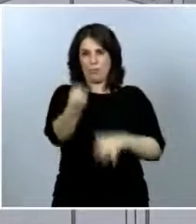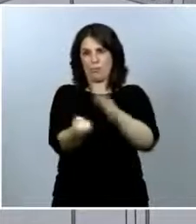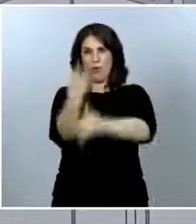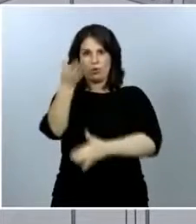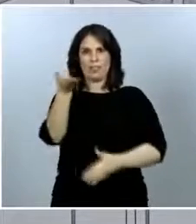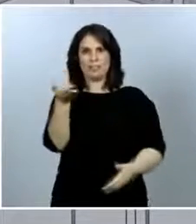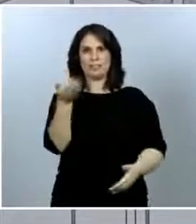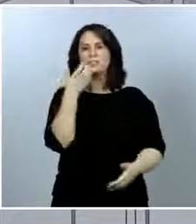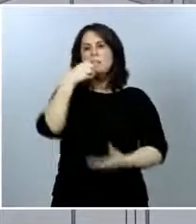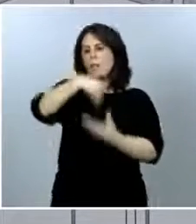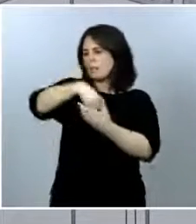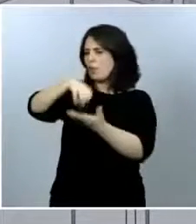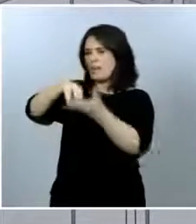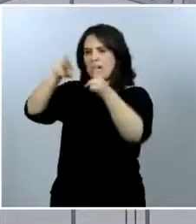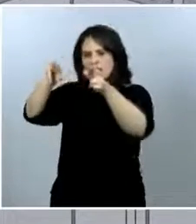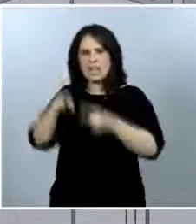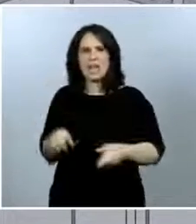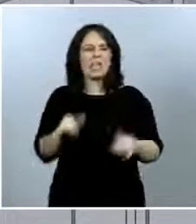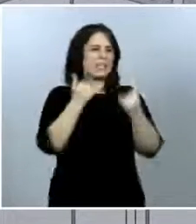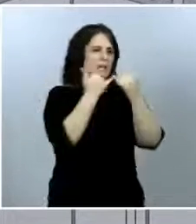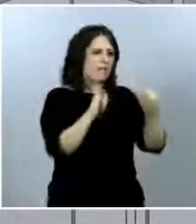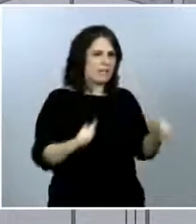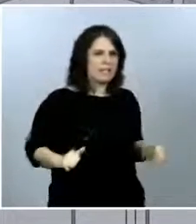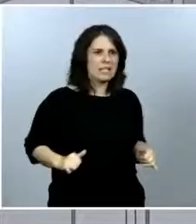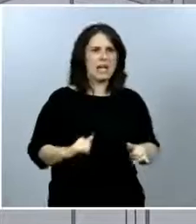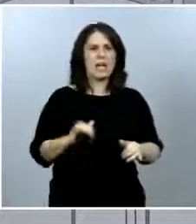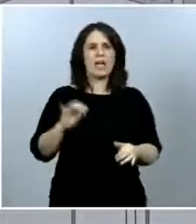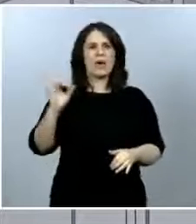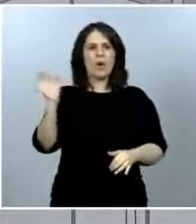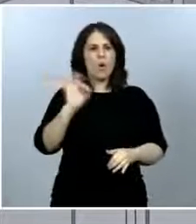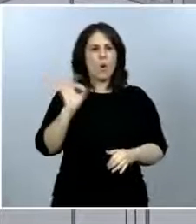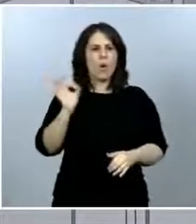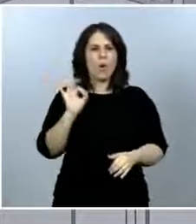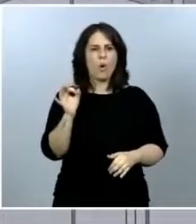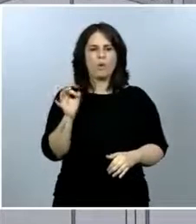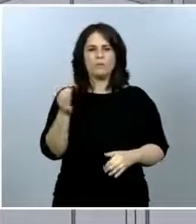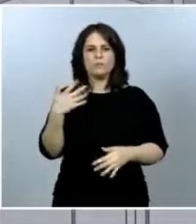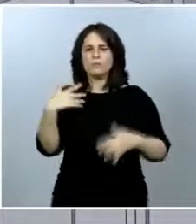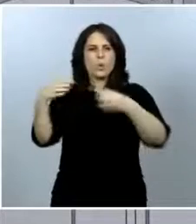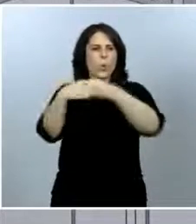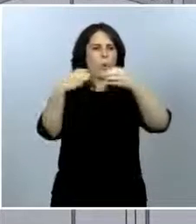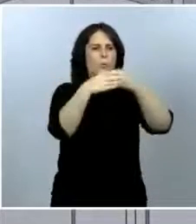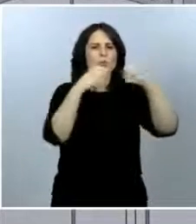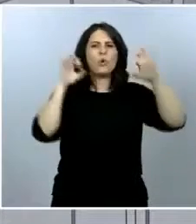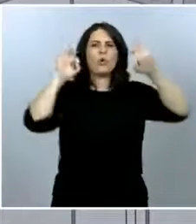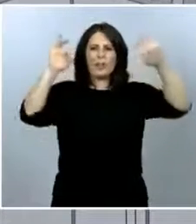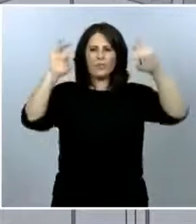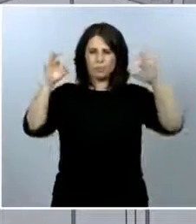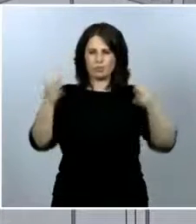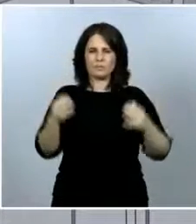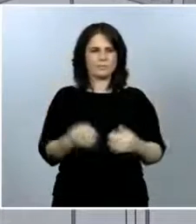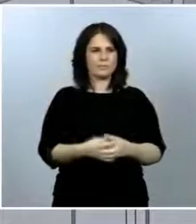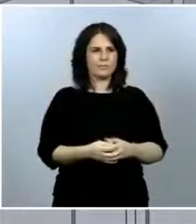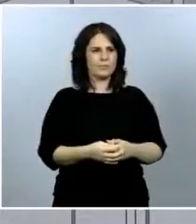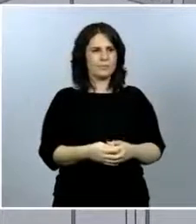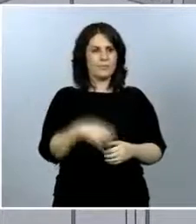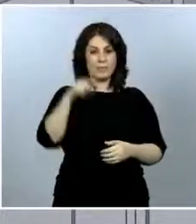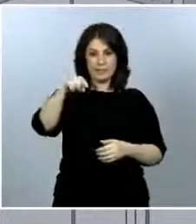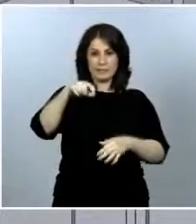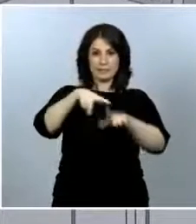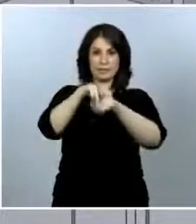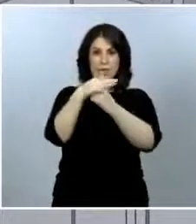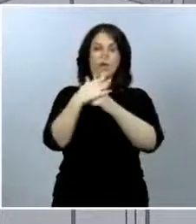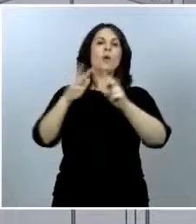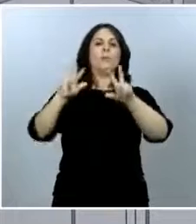residencias, ya sean en fiestas, ya sean en grupos poblacionales concretos y eso nos permite actuar de forma